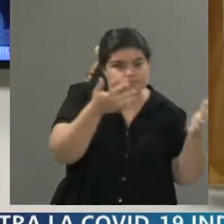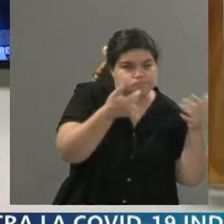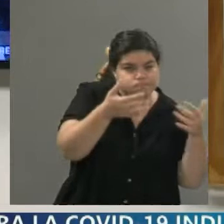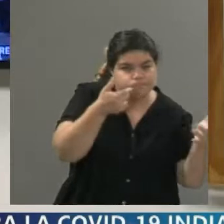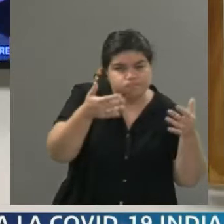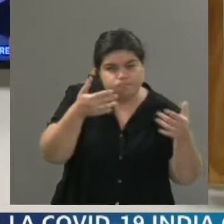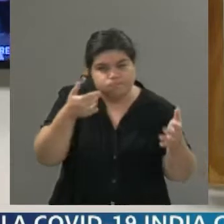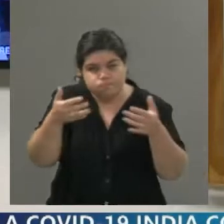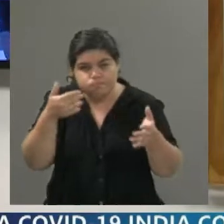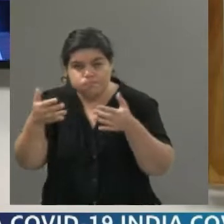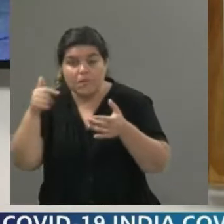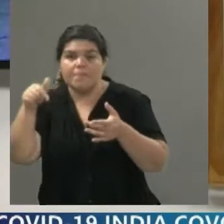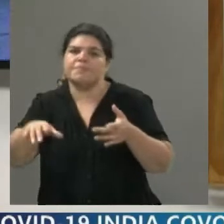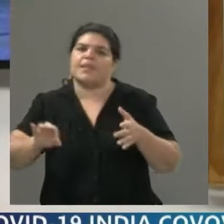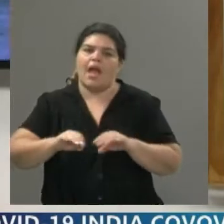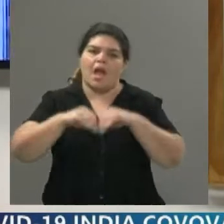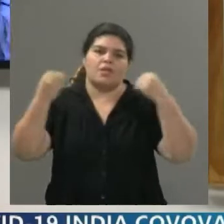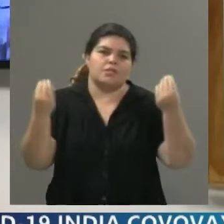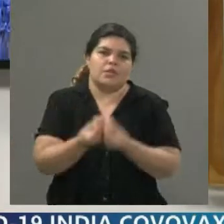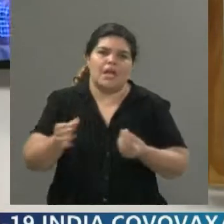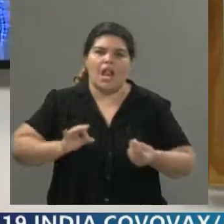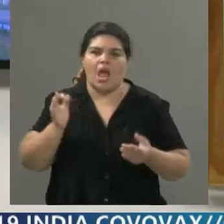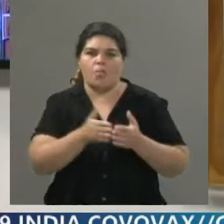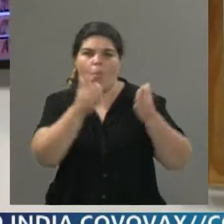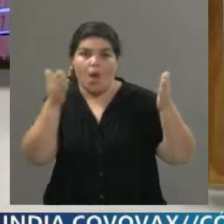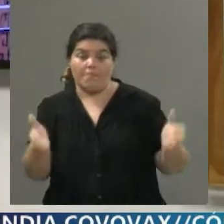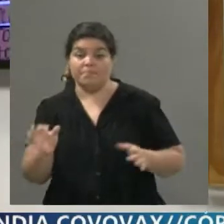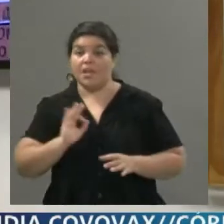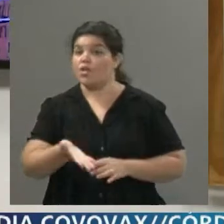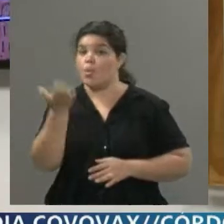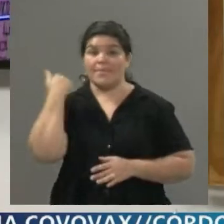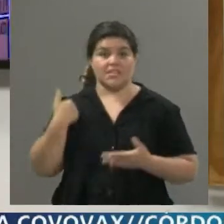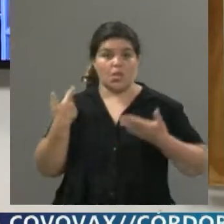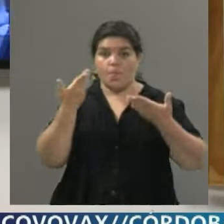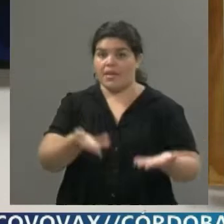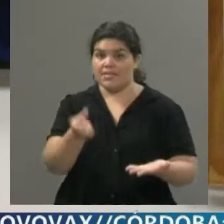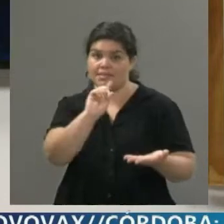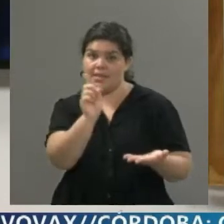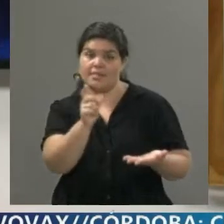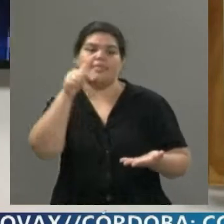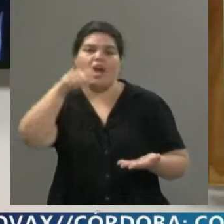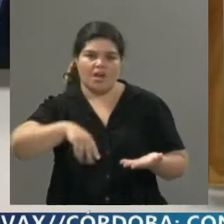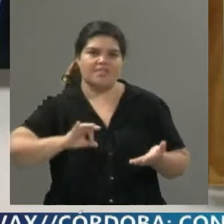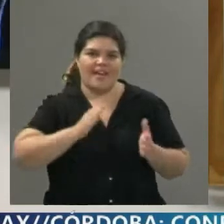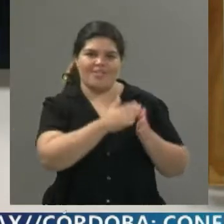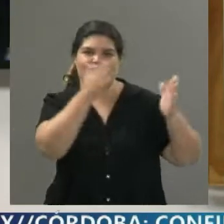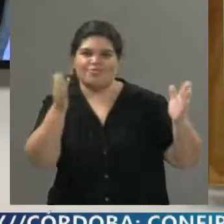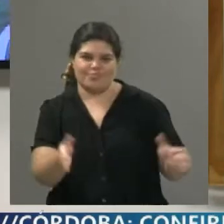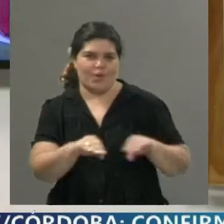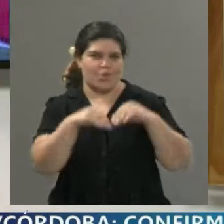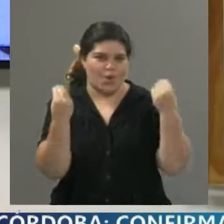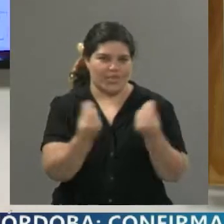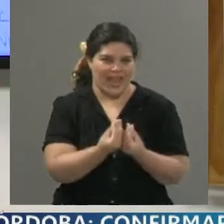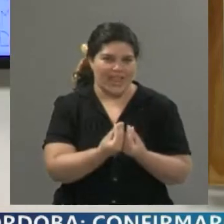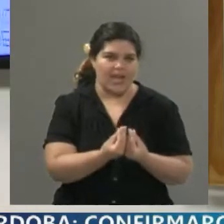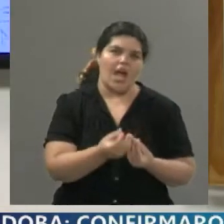etcétera, hacen el balance anual. El año pasado no se hizo, se presenta este año por cuestiones de pandemia, por